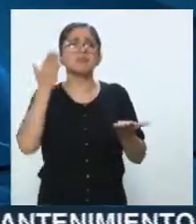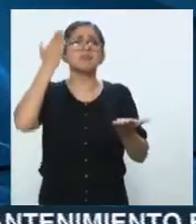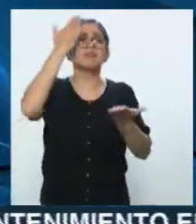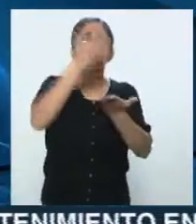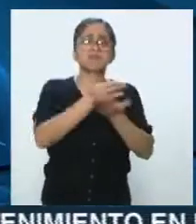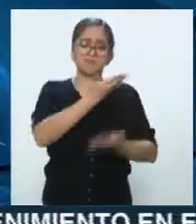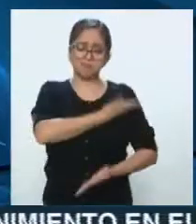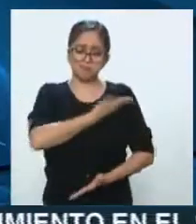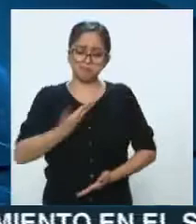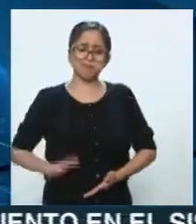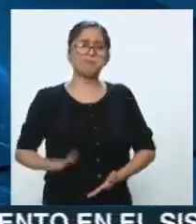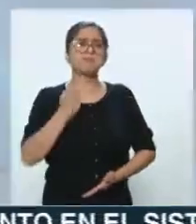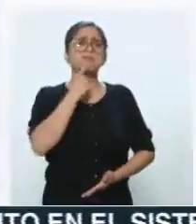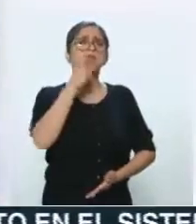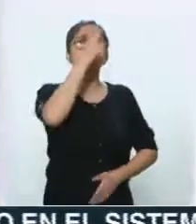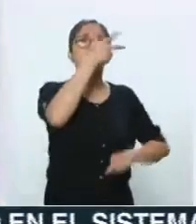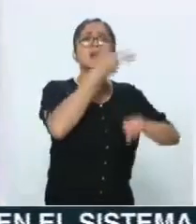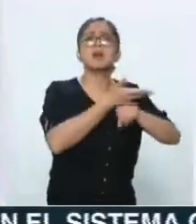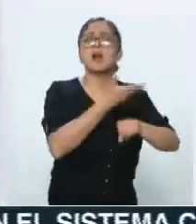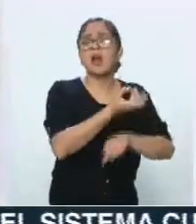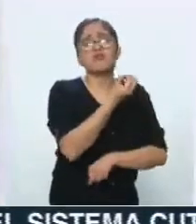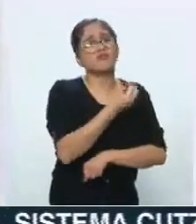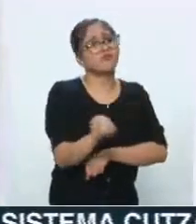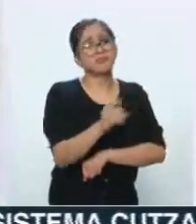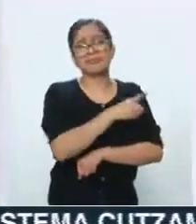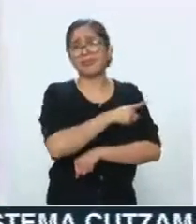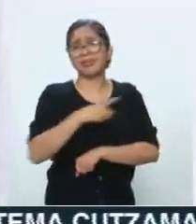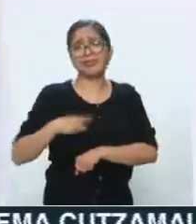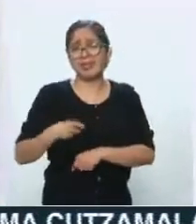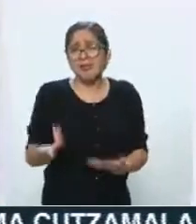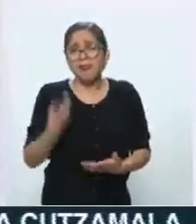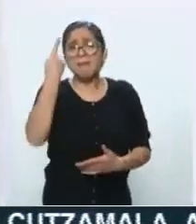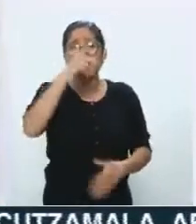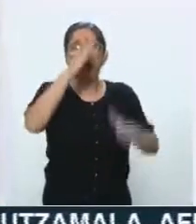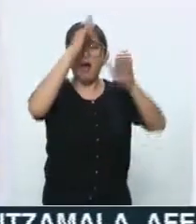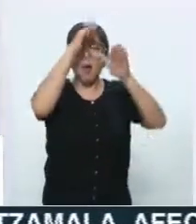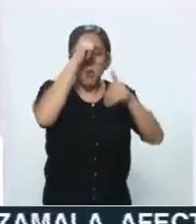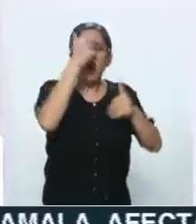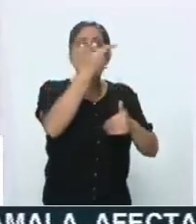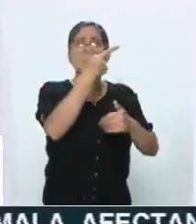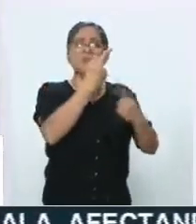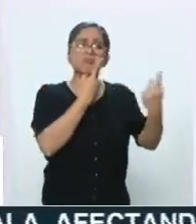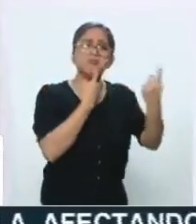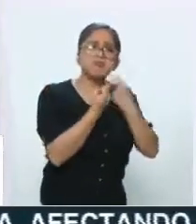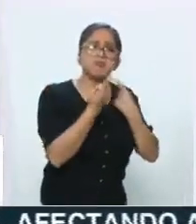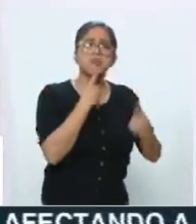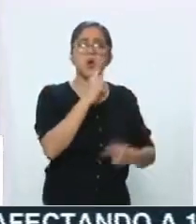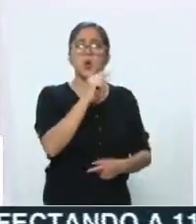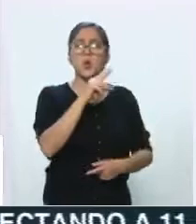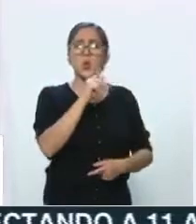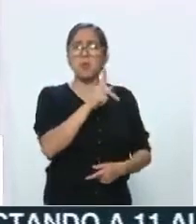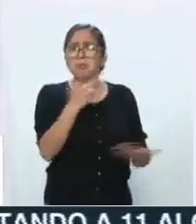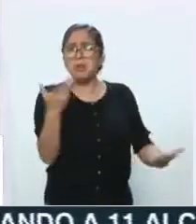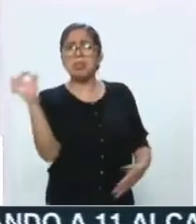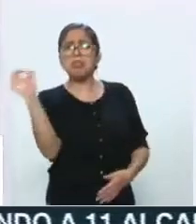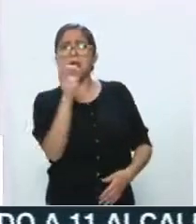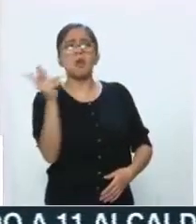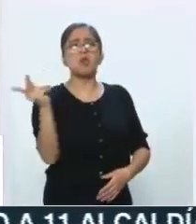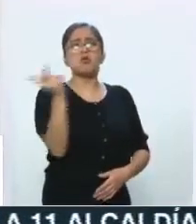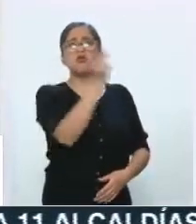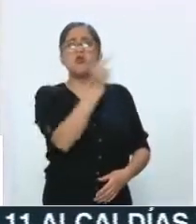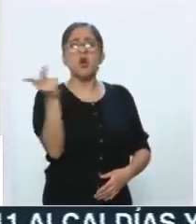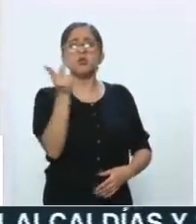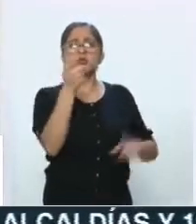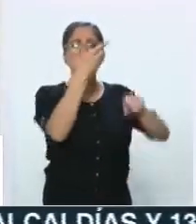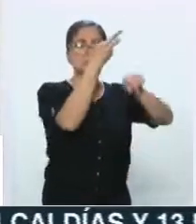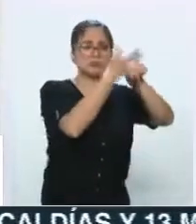sorprendentemente se ha dado en buenos términos con Trump. Uno podría pensar que estarían en extremos políticos distintos. Lo